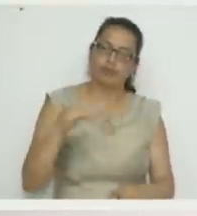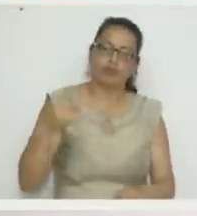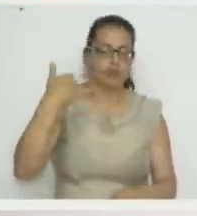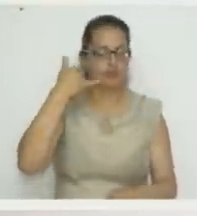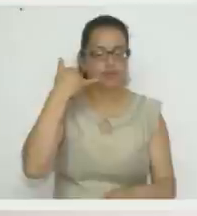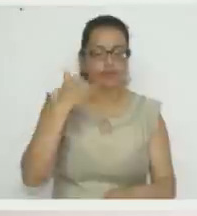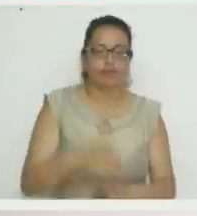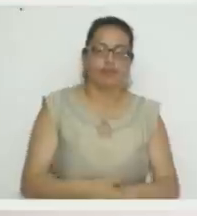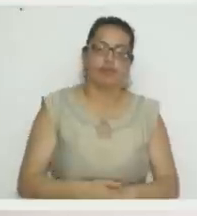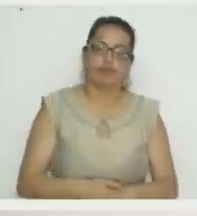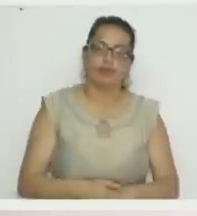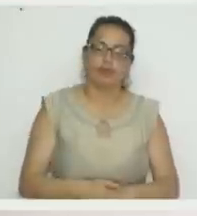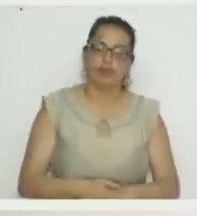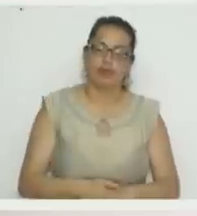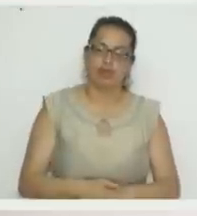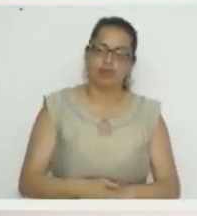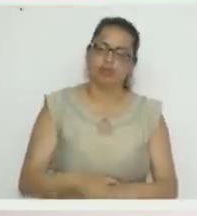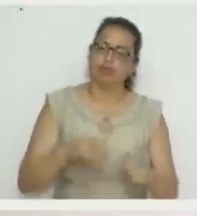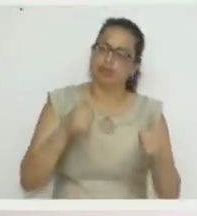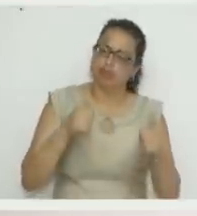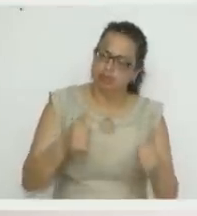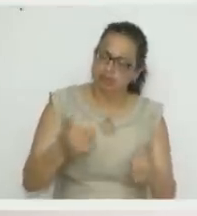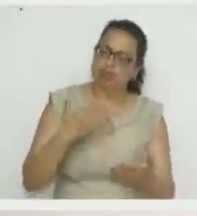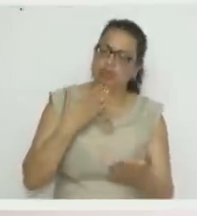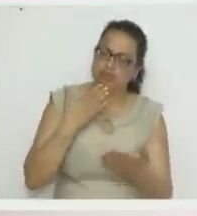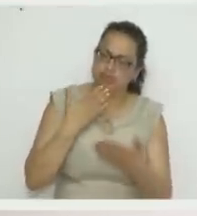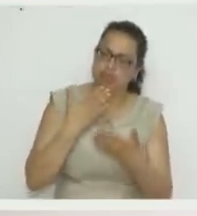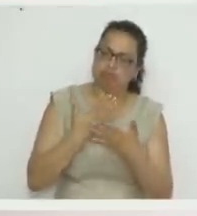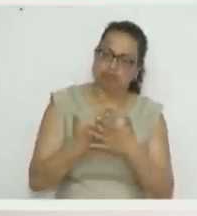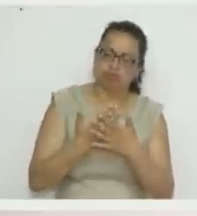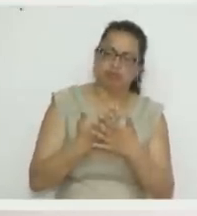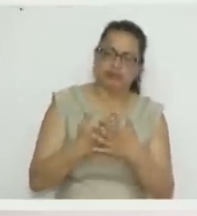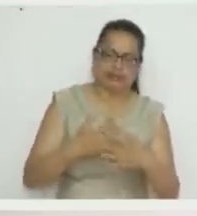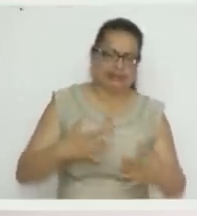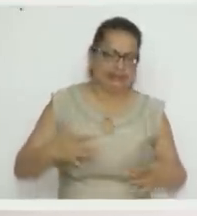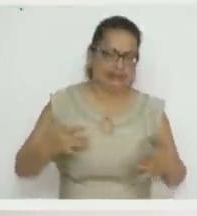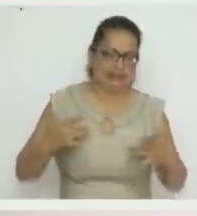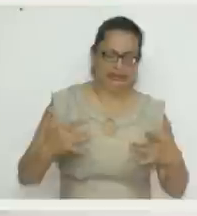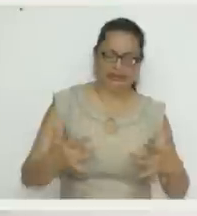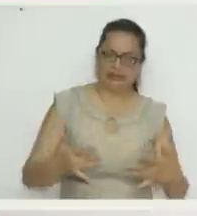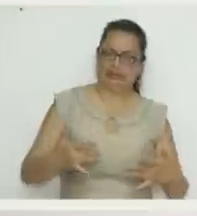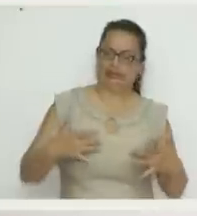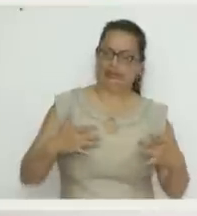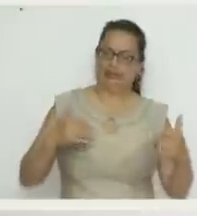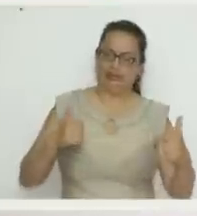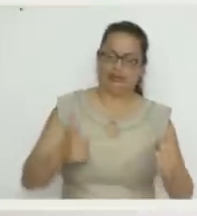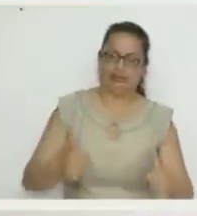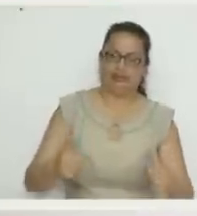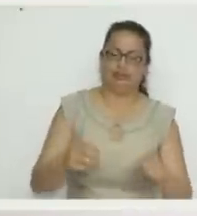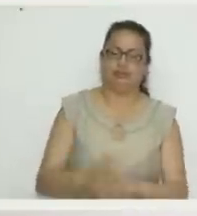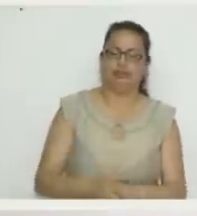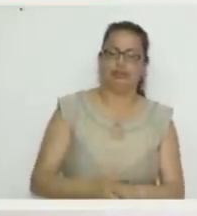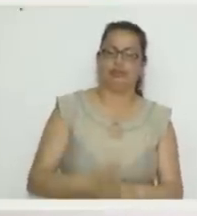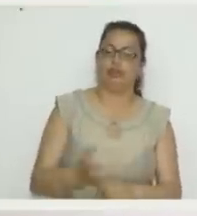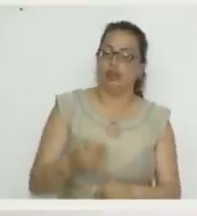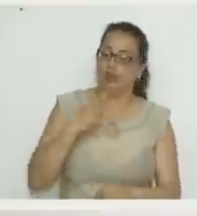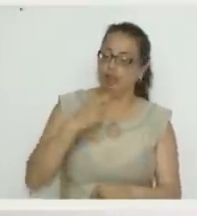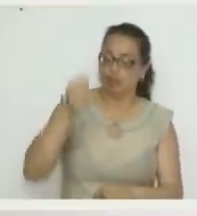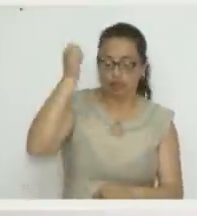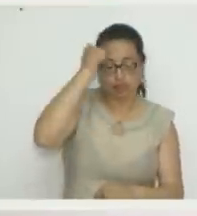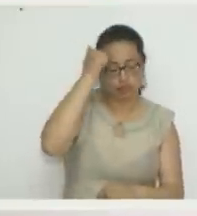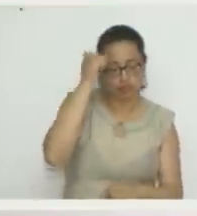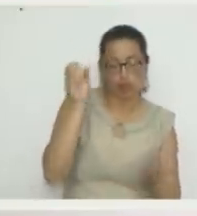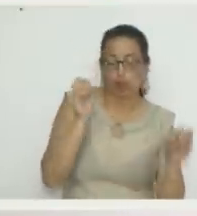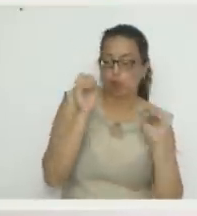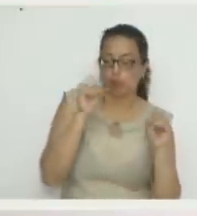Lucero, ¿cómo me le va? Muy bien, gracias. Bueno, con esa energía positiva, eso está muy bien. Lucero, ¿quiere decirle algo a la profe